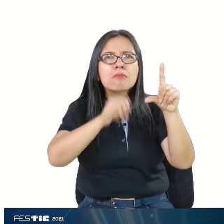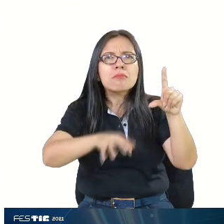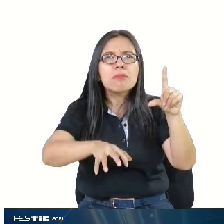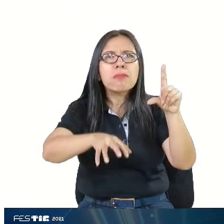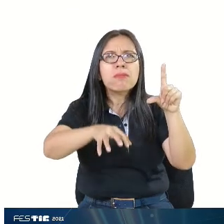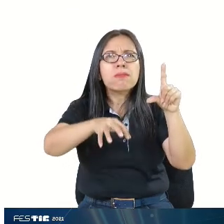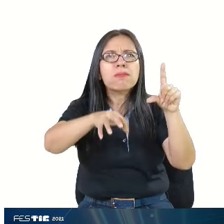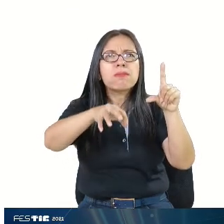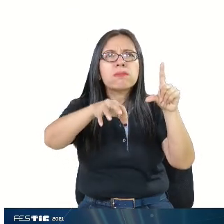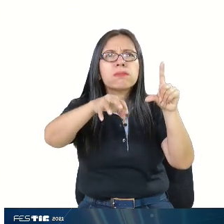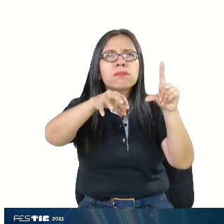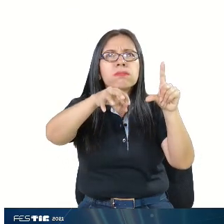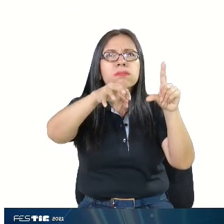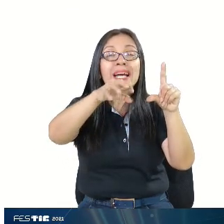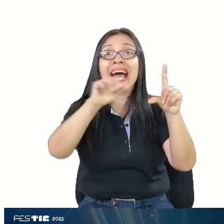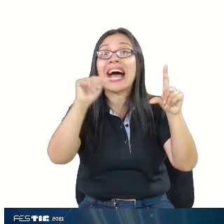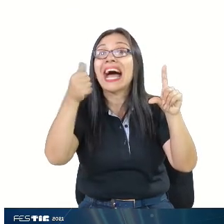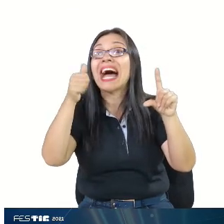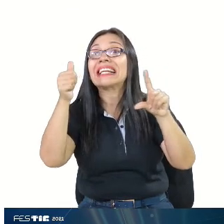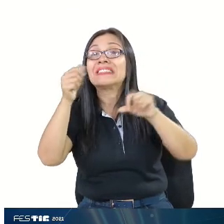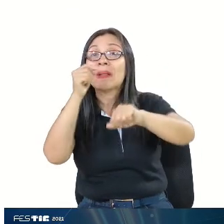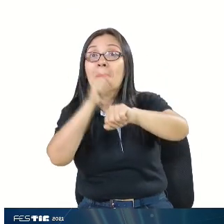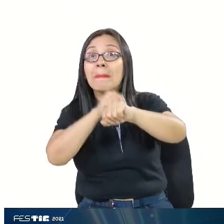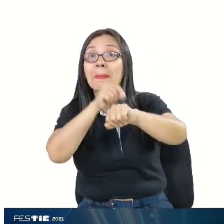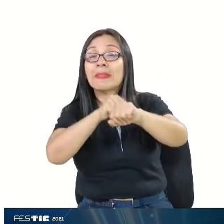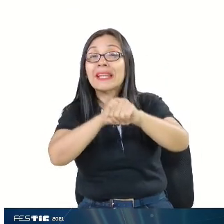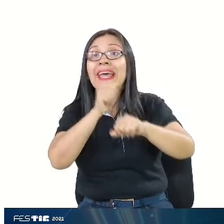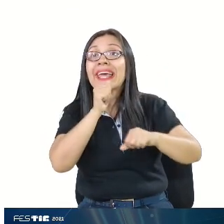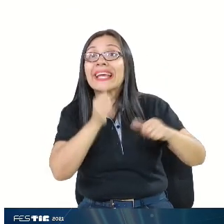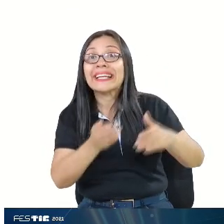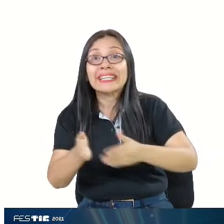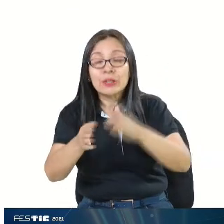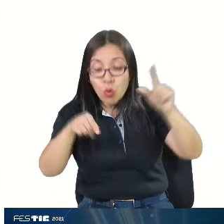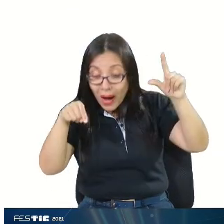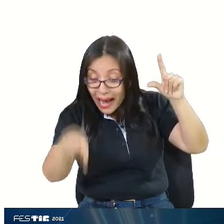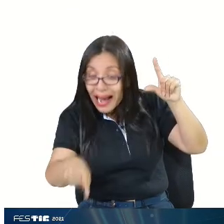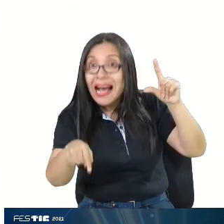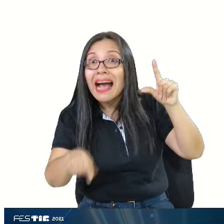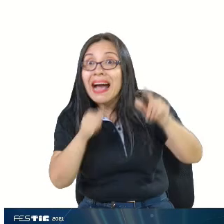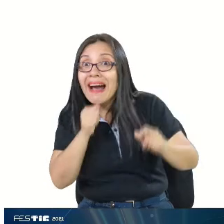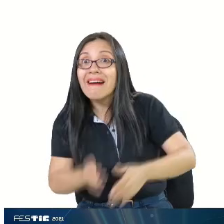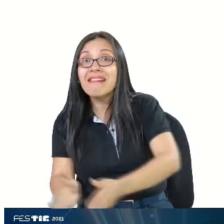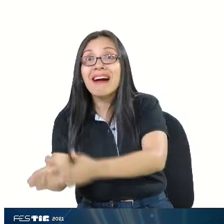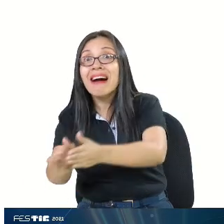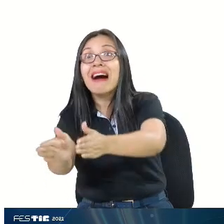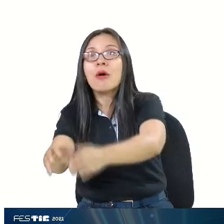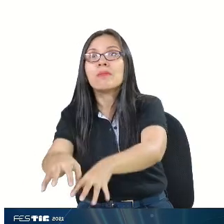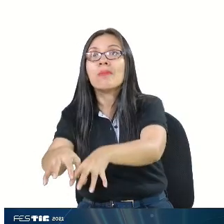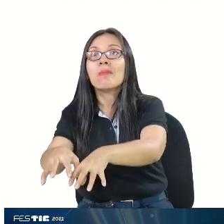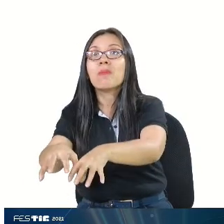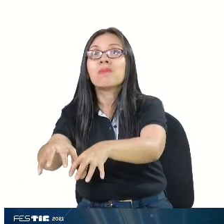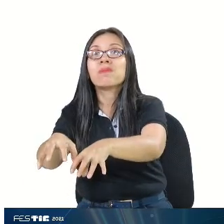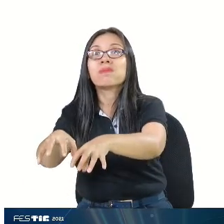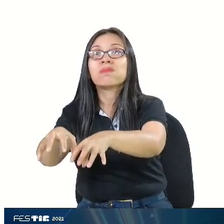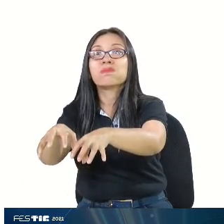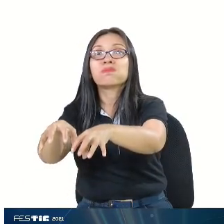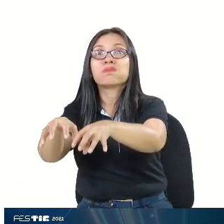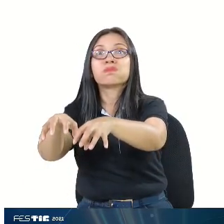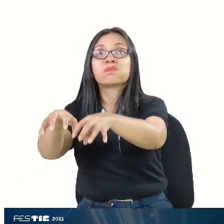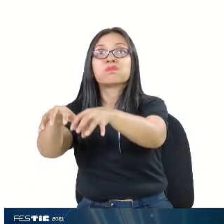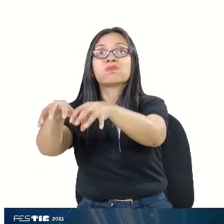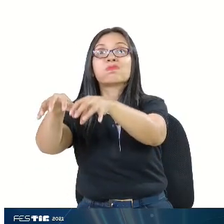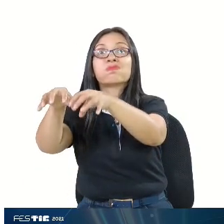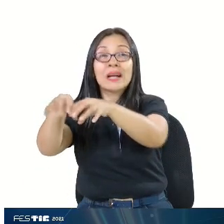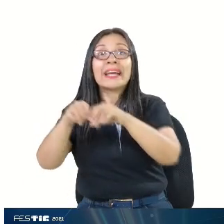minutos empezó a subir el nivel del río Aguacatal, en la parte de abajo. Y nuestros sensores, de igual forma, estamos en